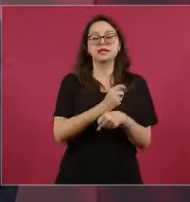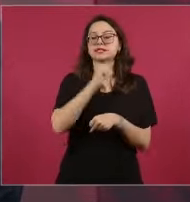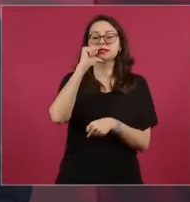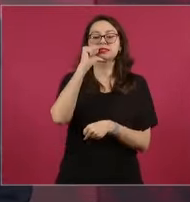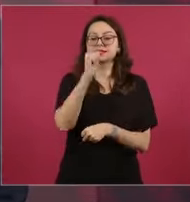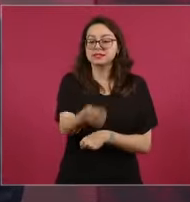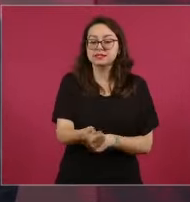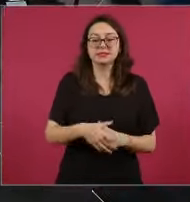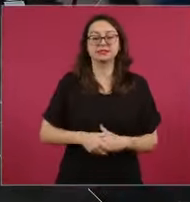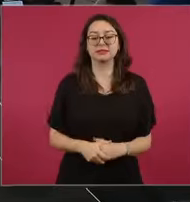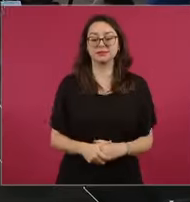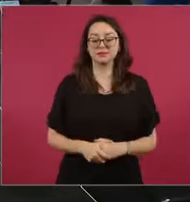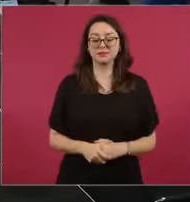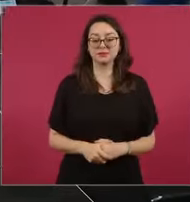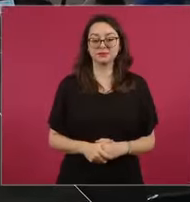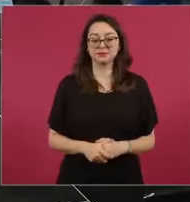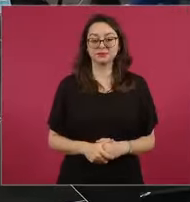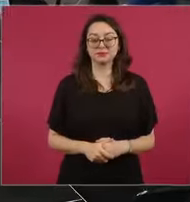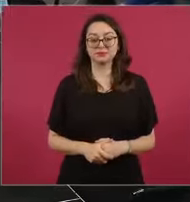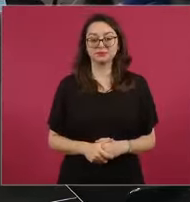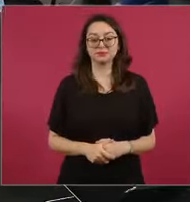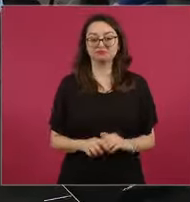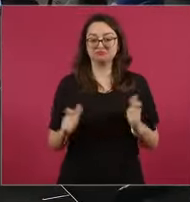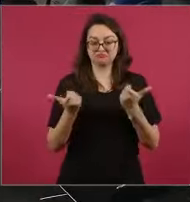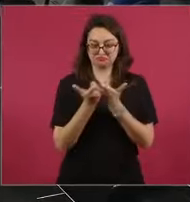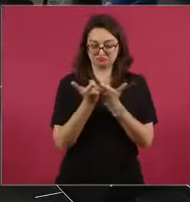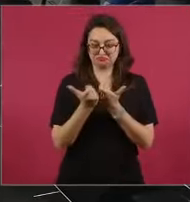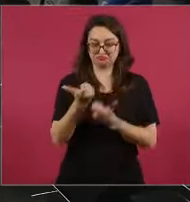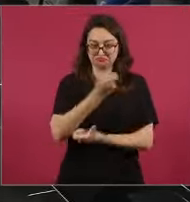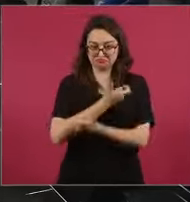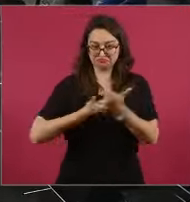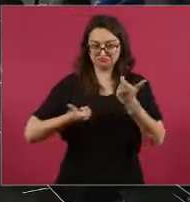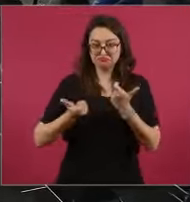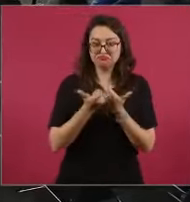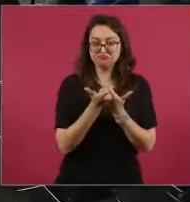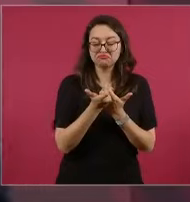nada. En lo económico no